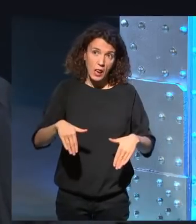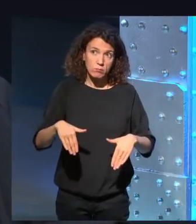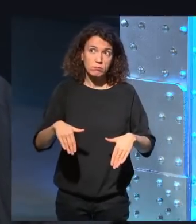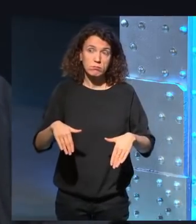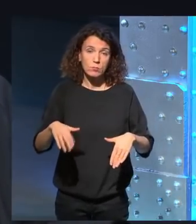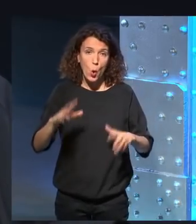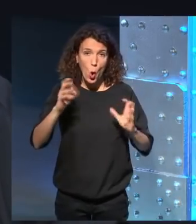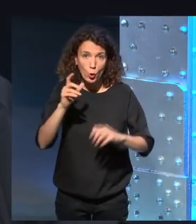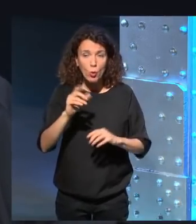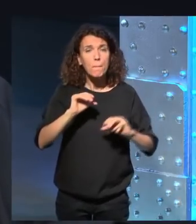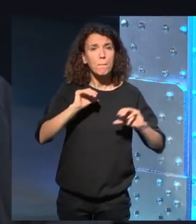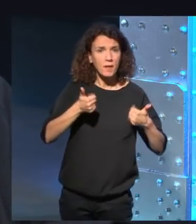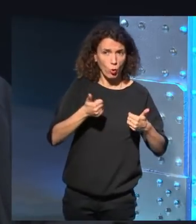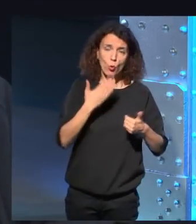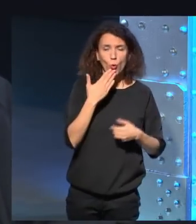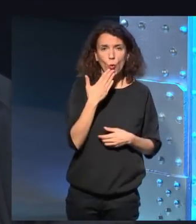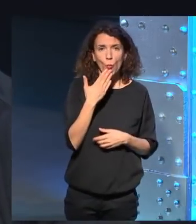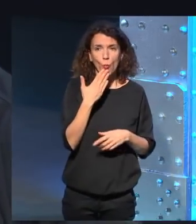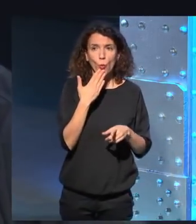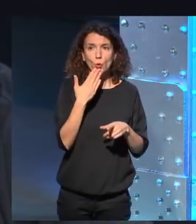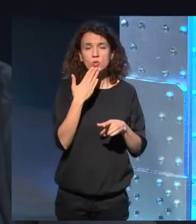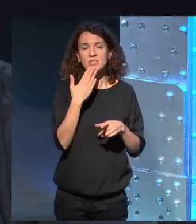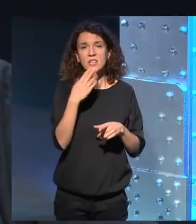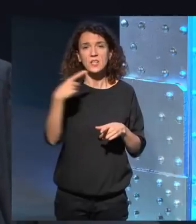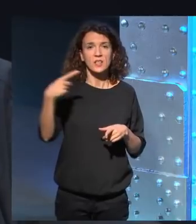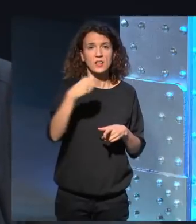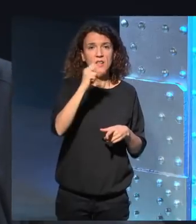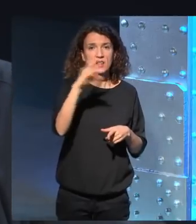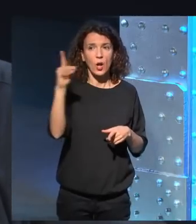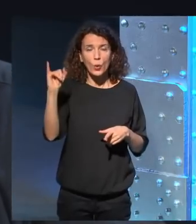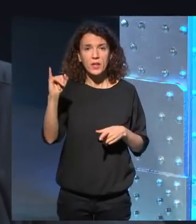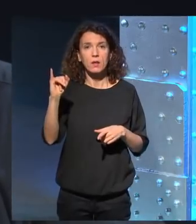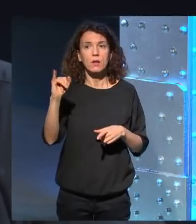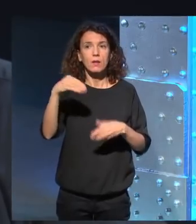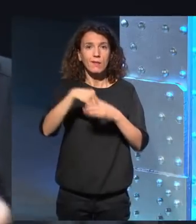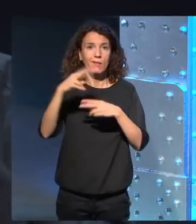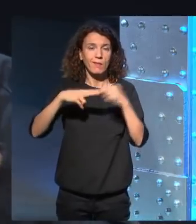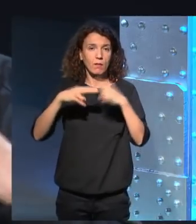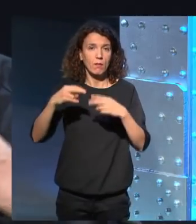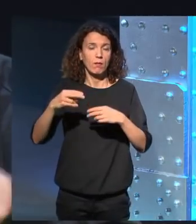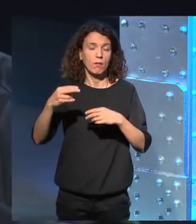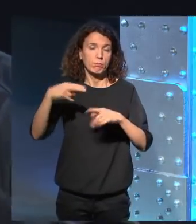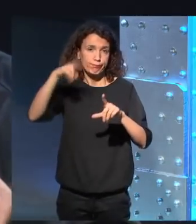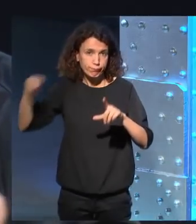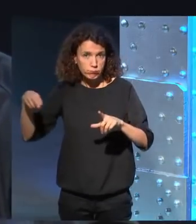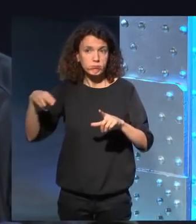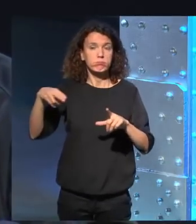empezó siendo una especie de Gaudí que vivía dentro de la construcción y